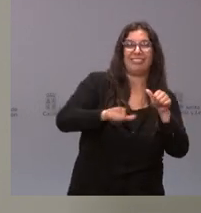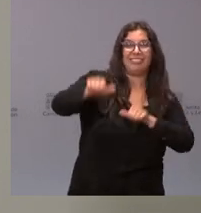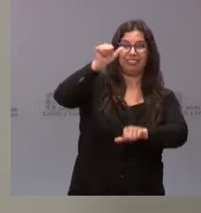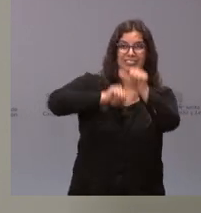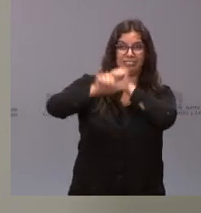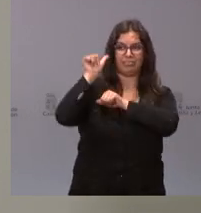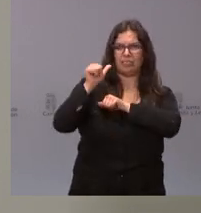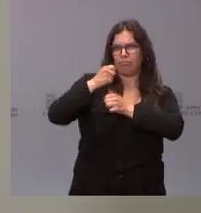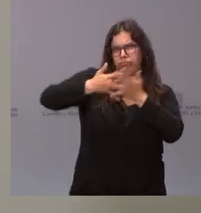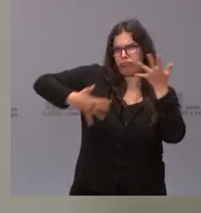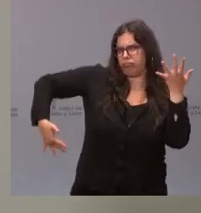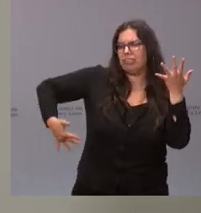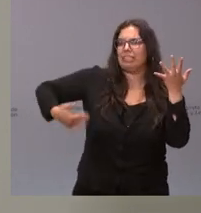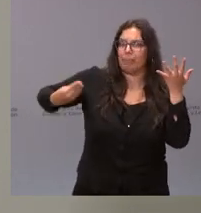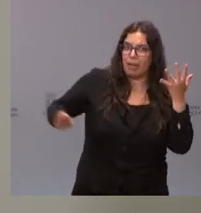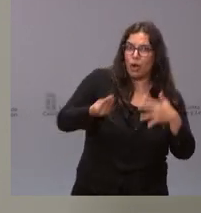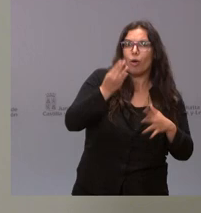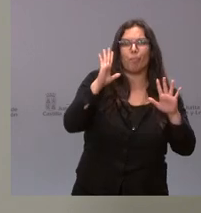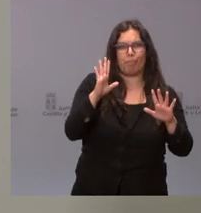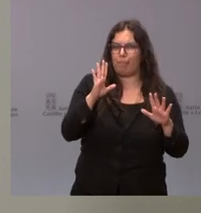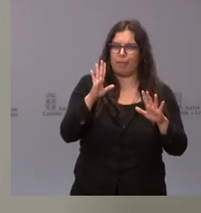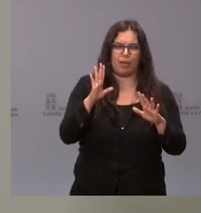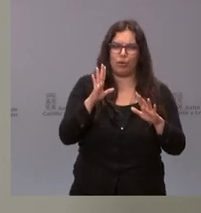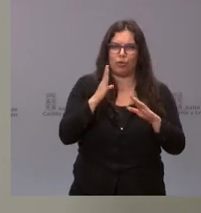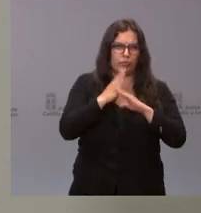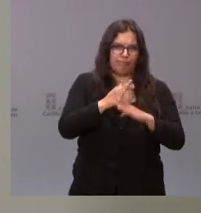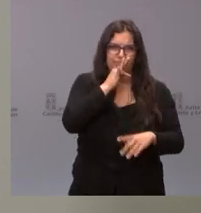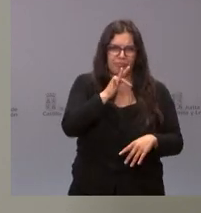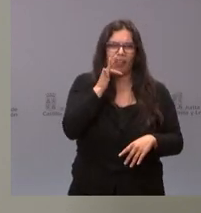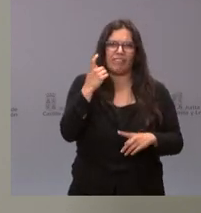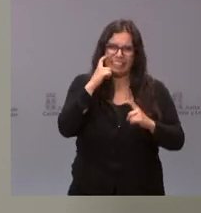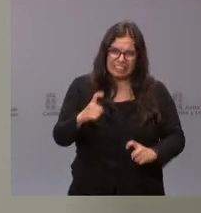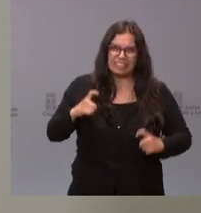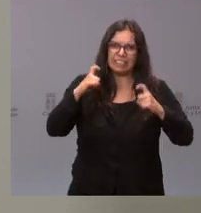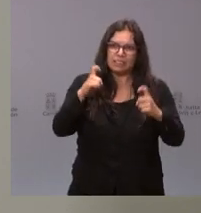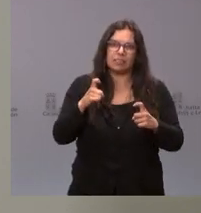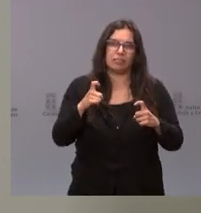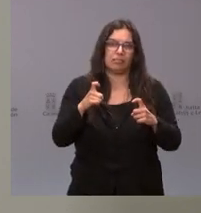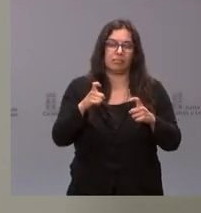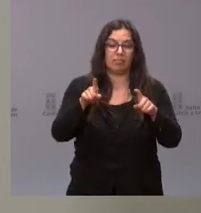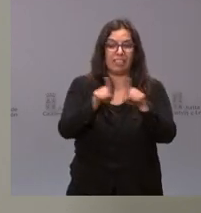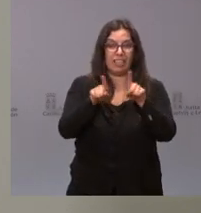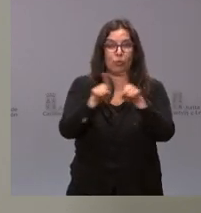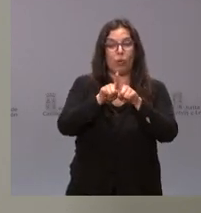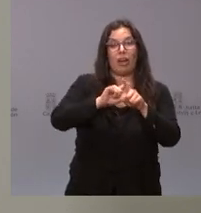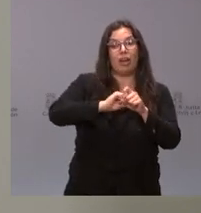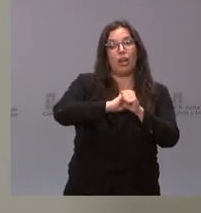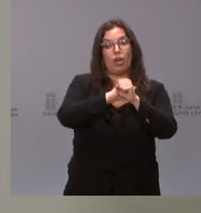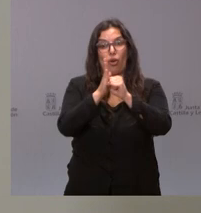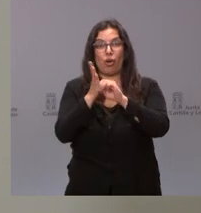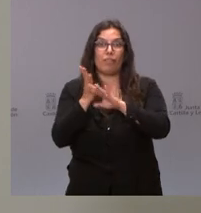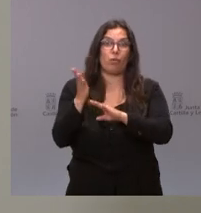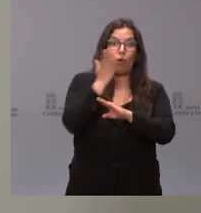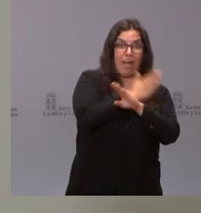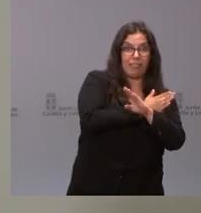precedente pero también es cierto que son cifras todavía muy altas y que todavía estamos lejos de recuperar niveles comparables a los que